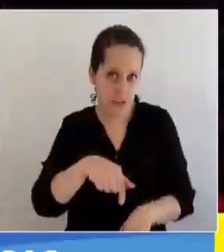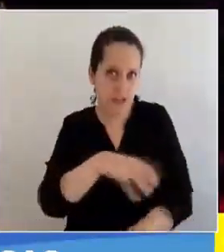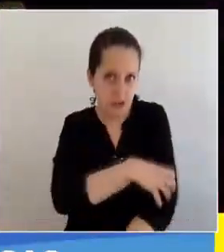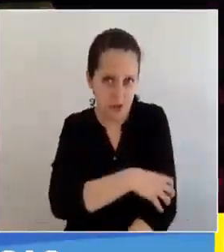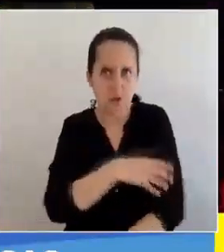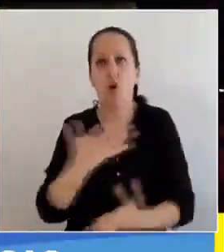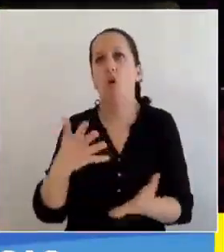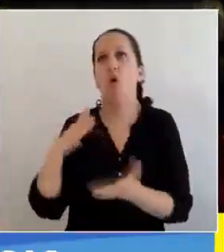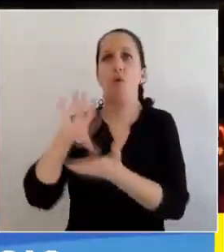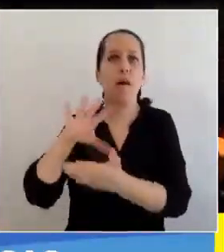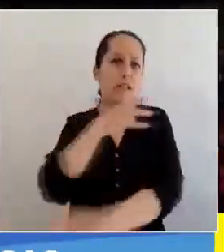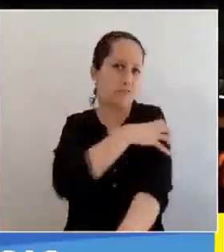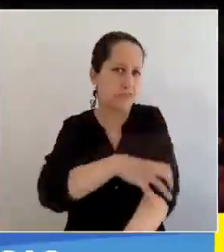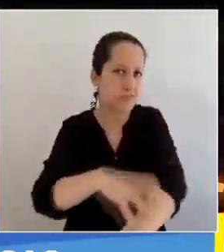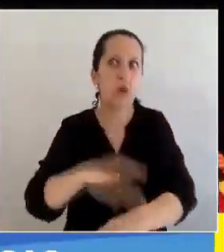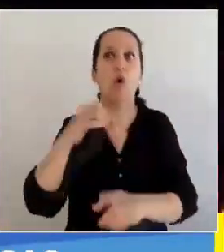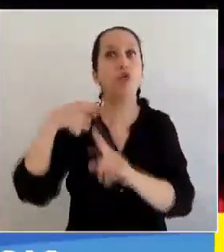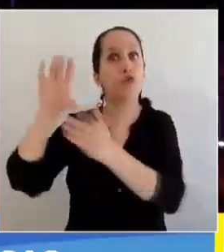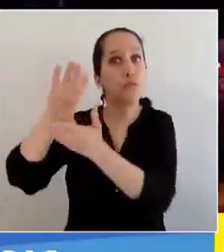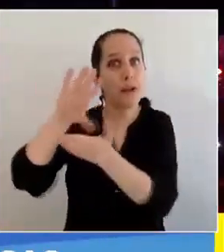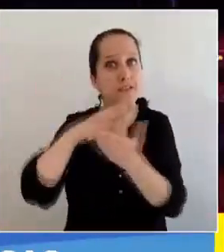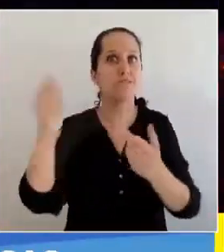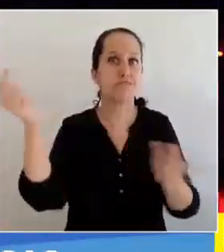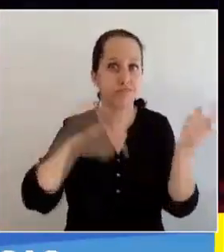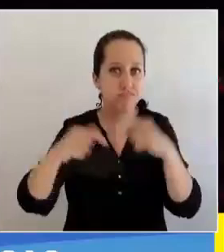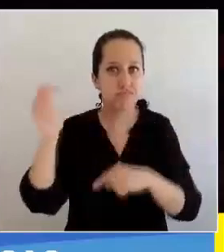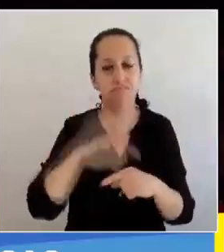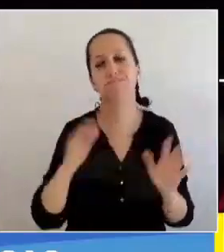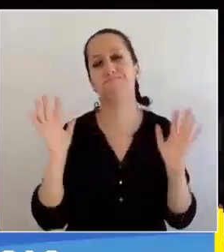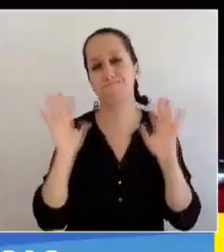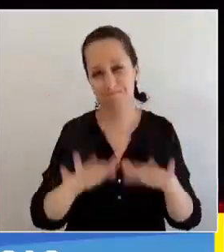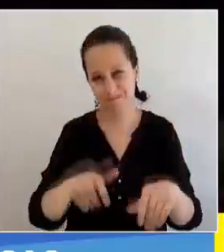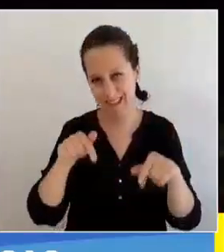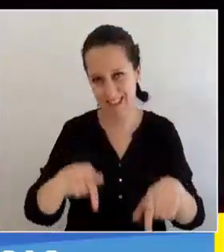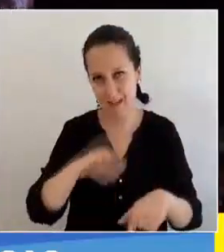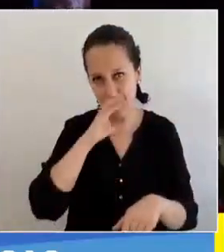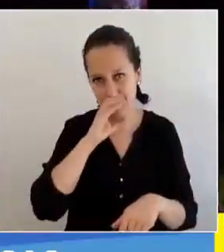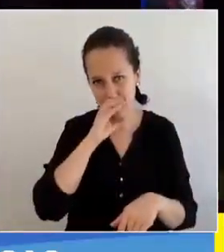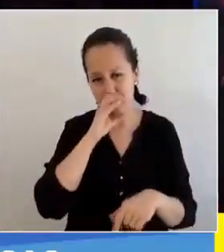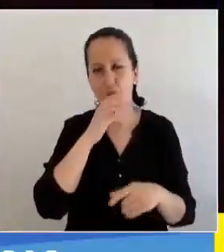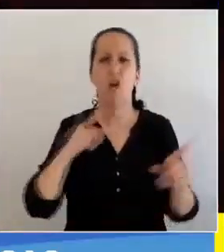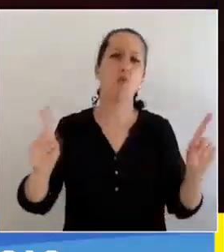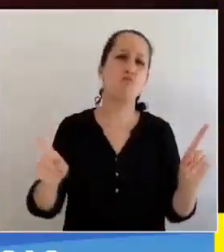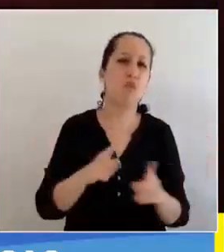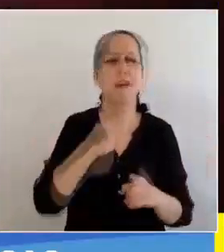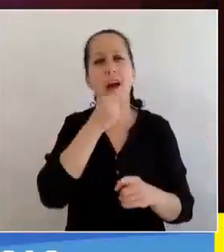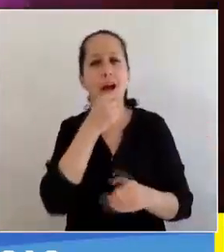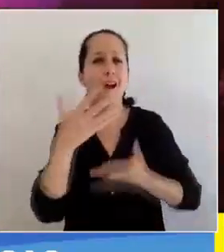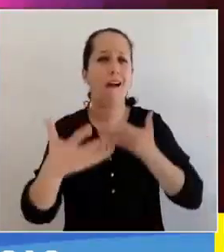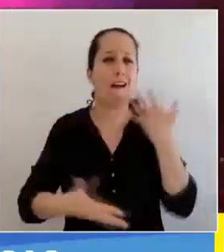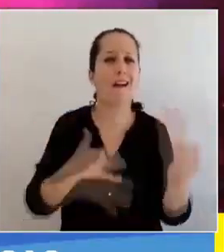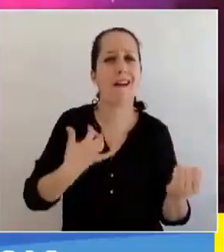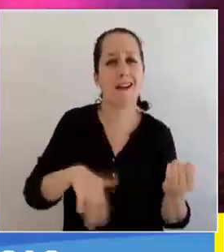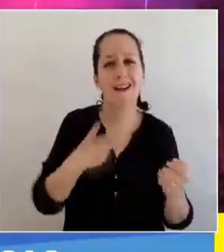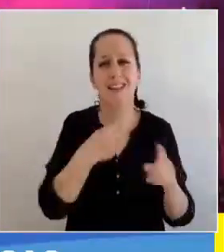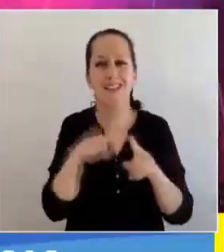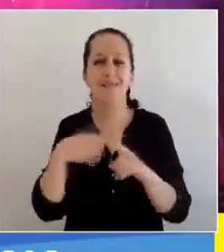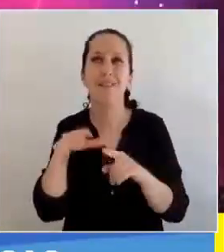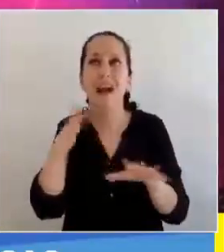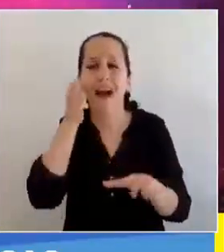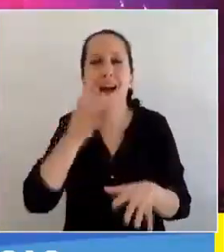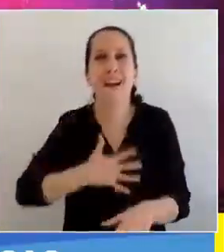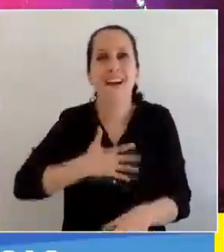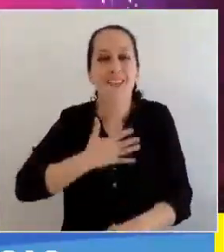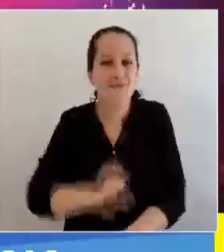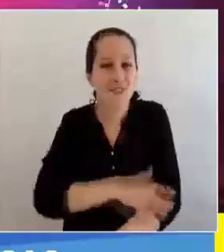nacionales e internacionales una vez más se dieron cita en Concepción, llenando de música y emoción un evento